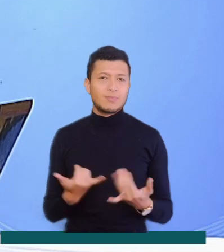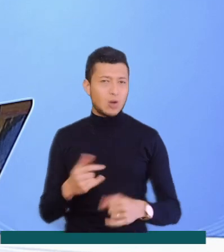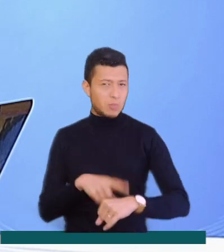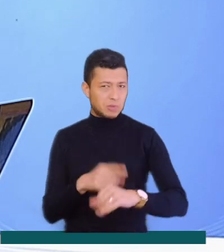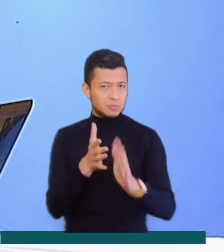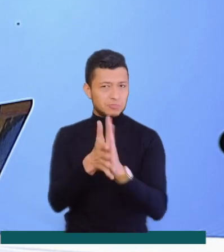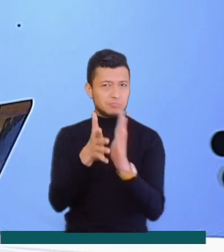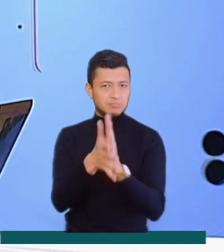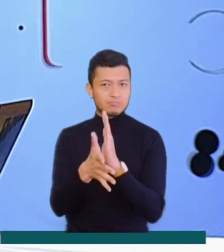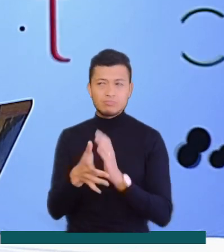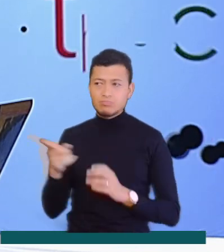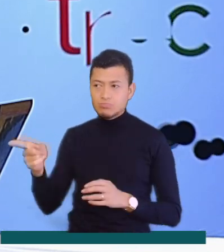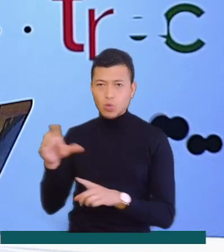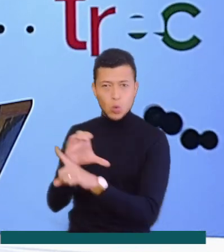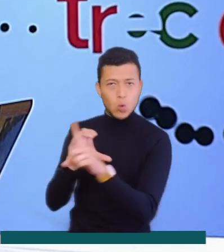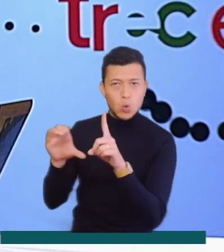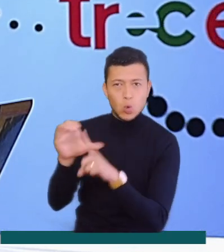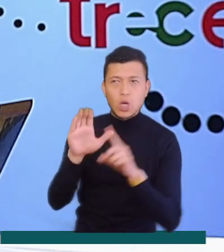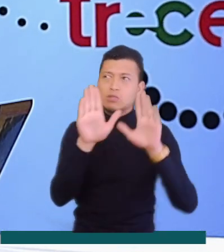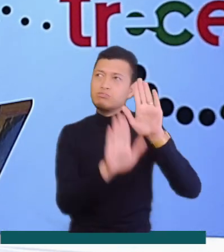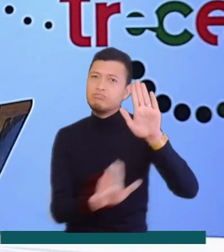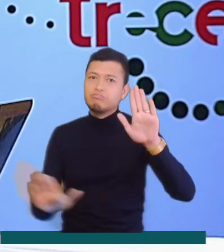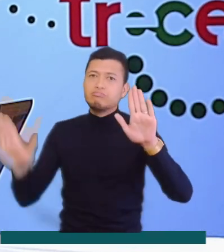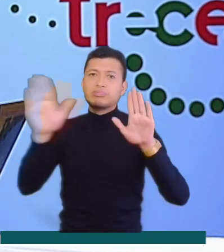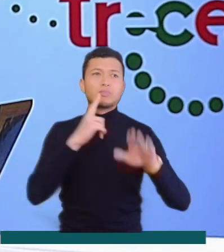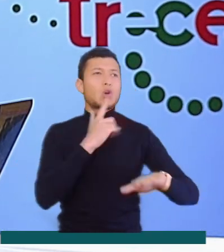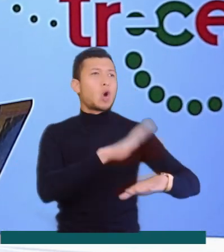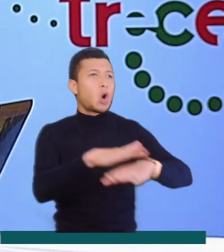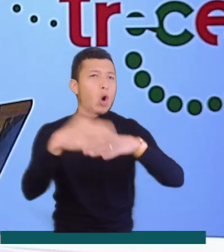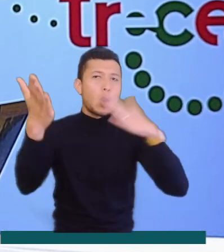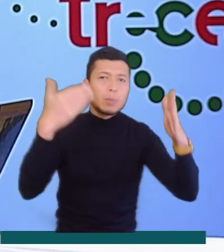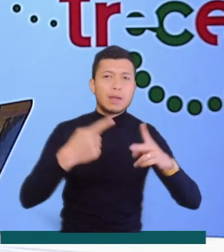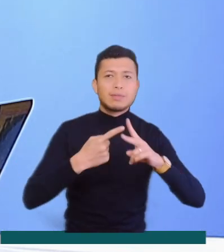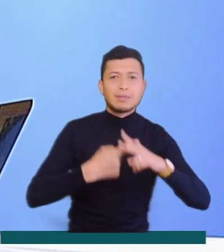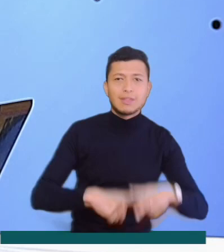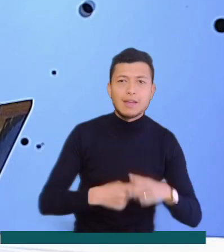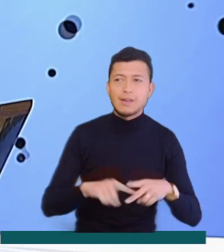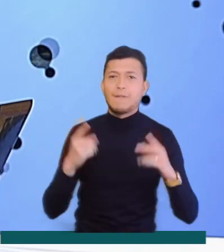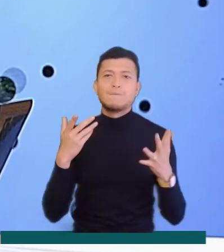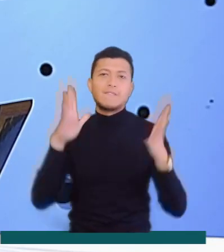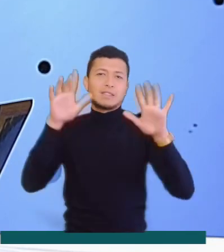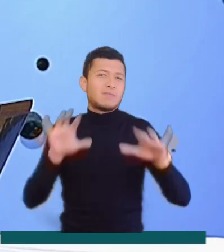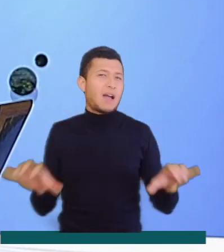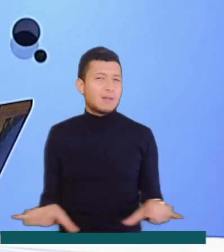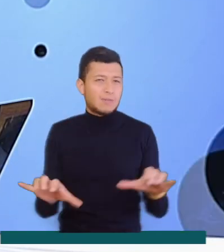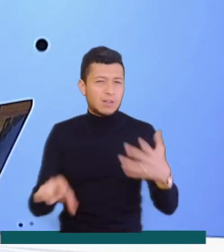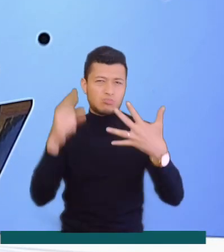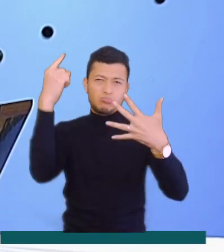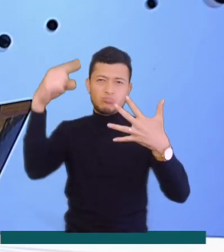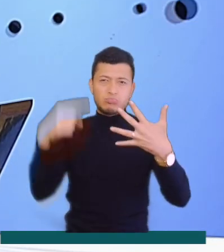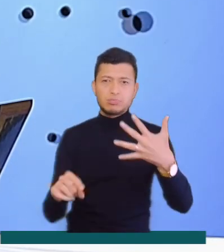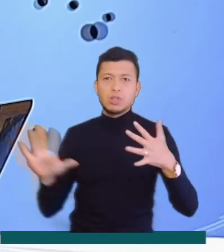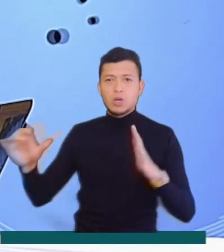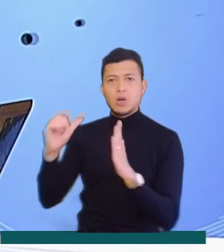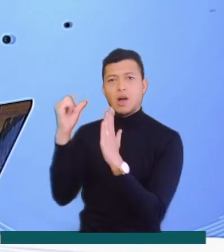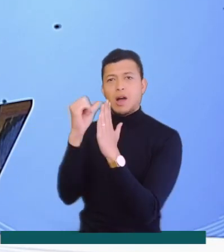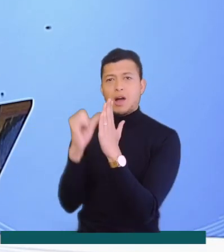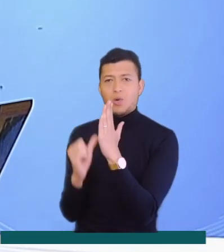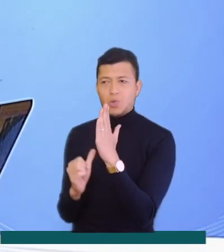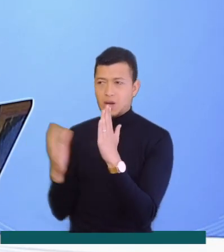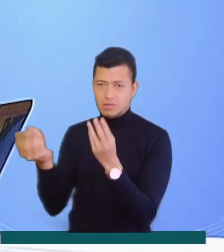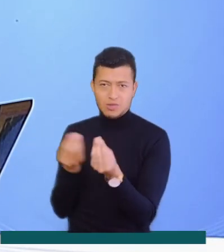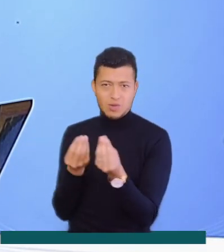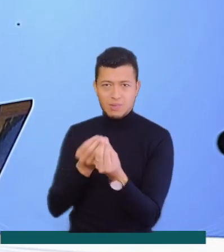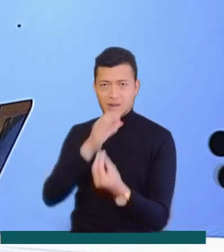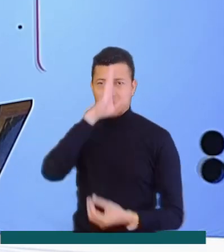Es momento de conocer la información cultural de nuestras regiones, convocatorias, talleres, festivales y otras actividades que hacen parte de la agenda